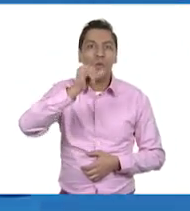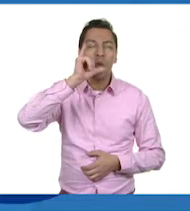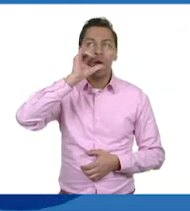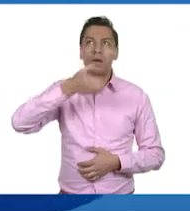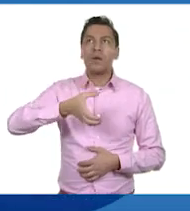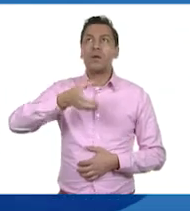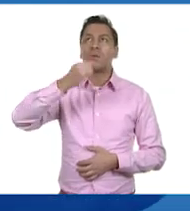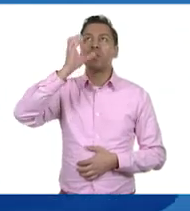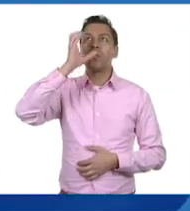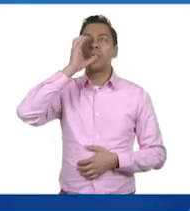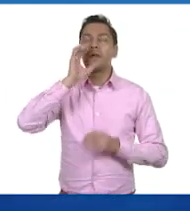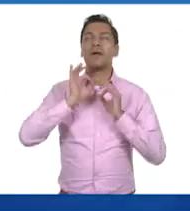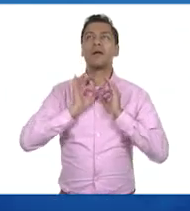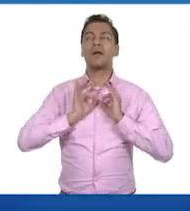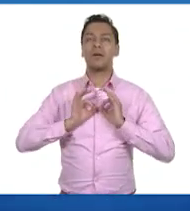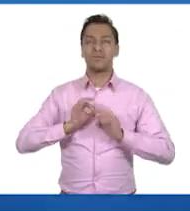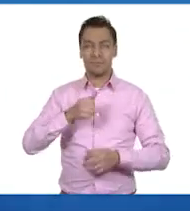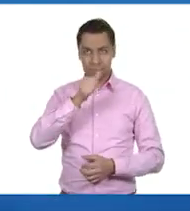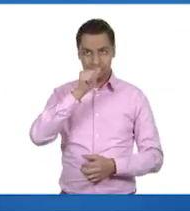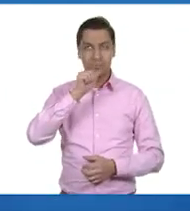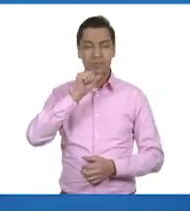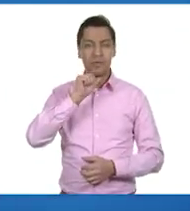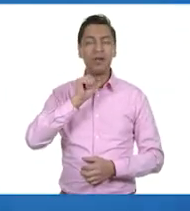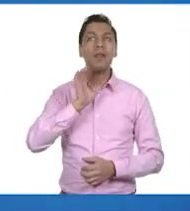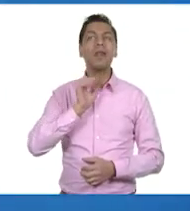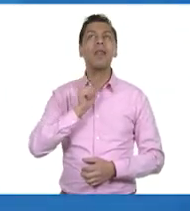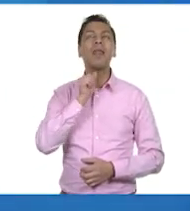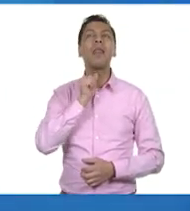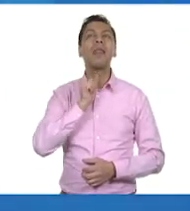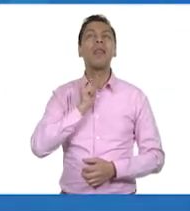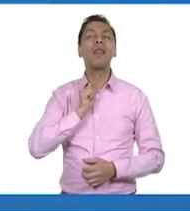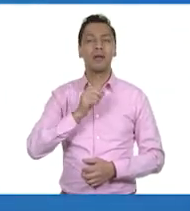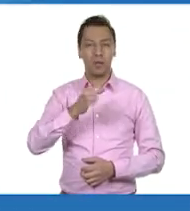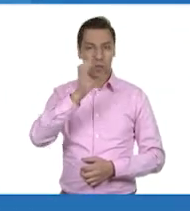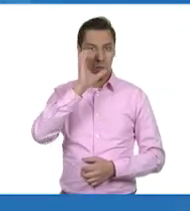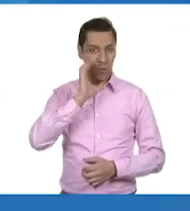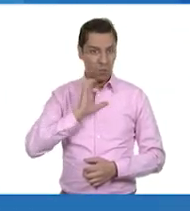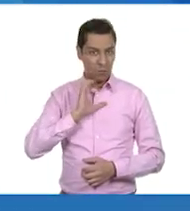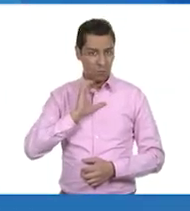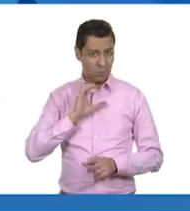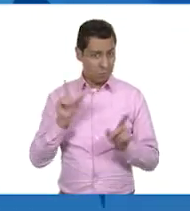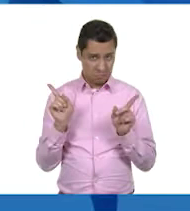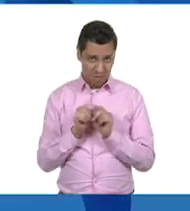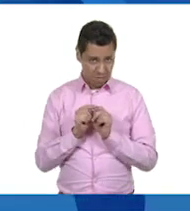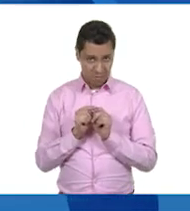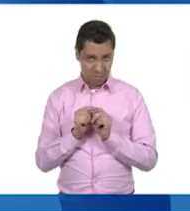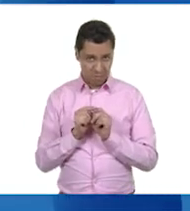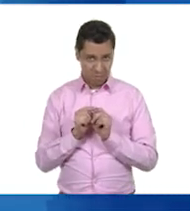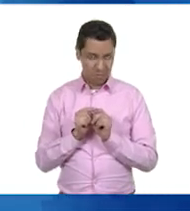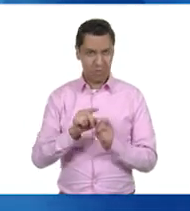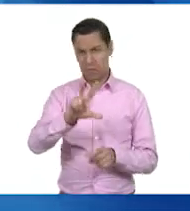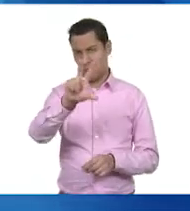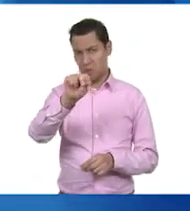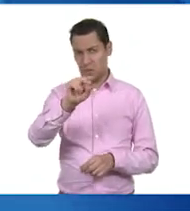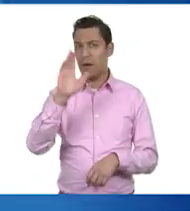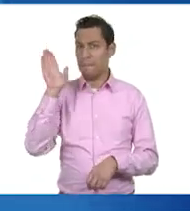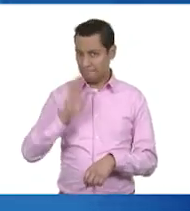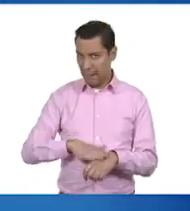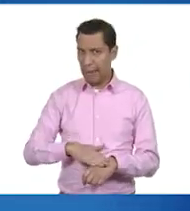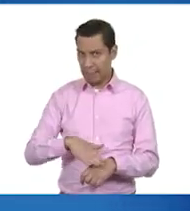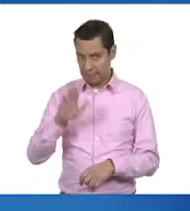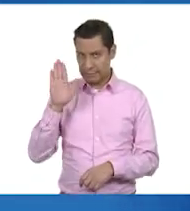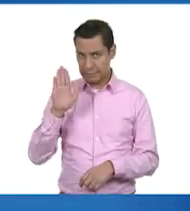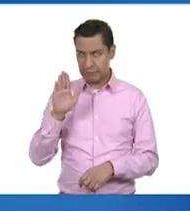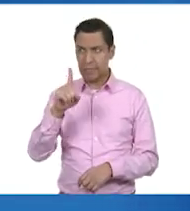hidratarnos, es una necesidad básica también. Pero, ¿será lo único que pueda sacar del agua? Yo creo que no, porque ahora que hablas de los